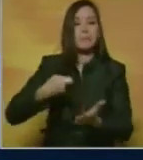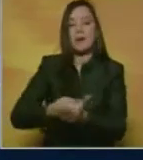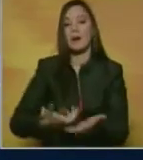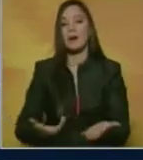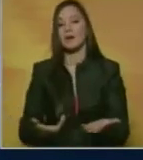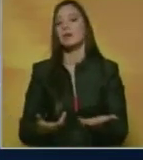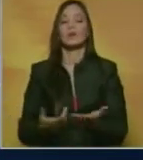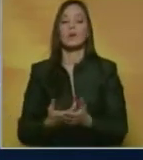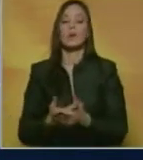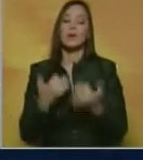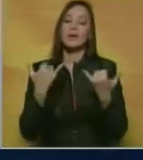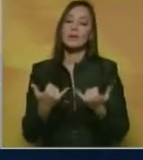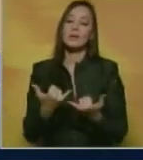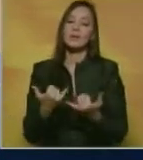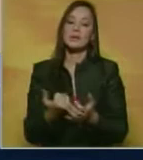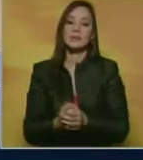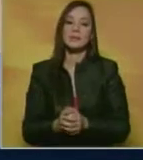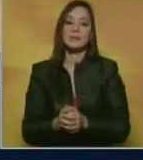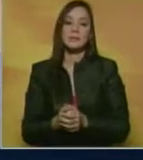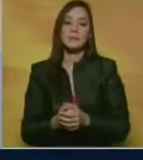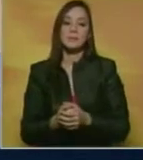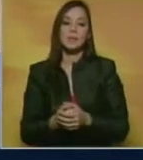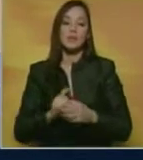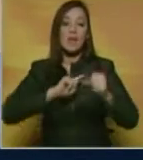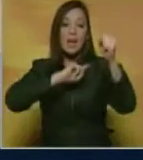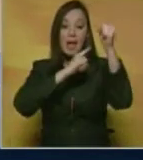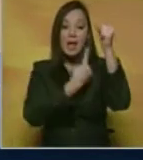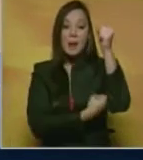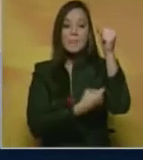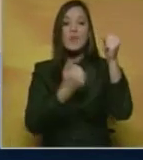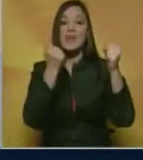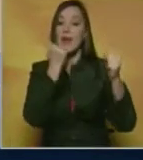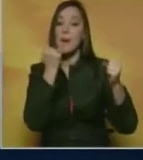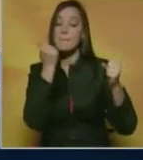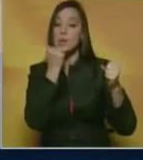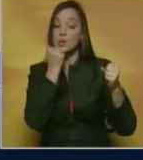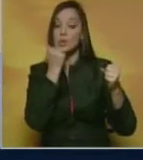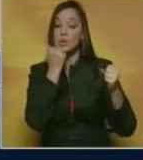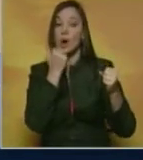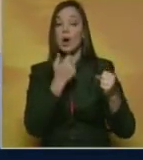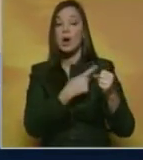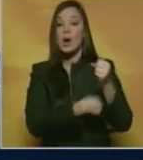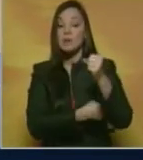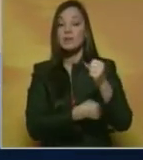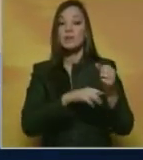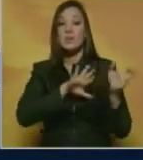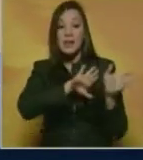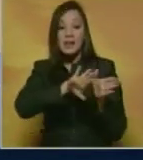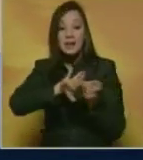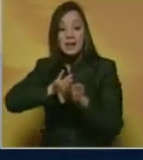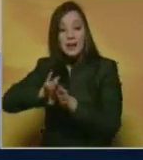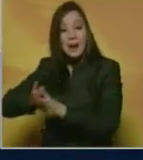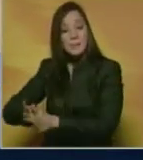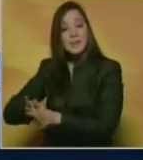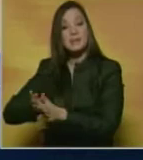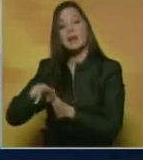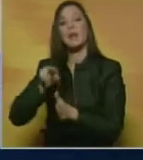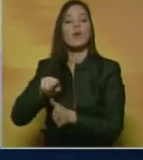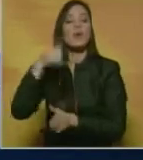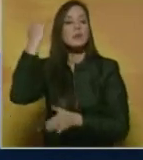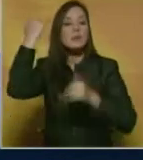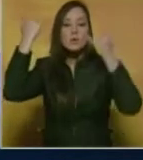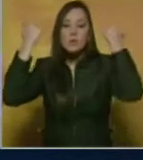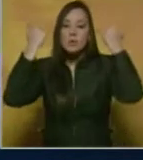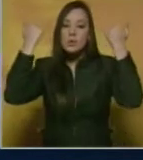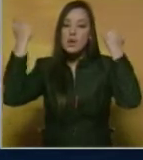dependencia. La limitación del poder es una idea implícita en